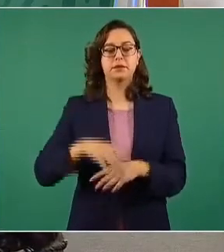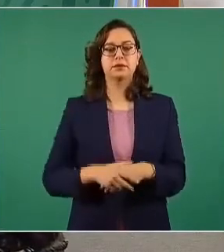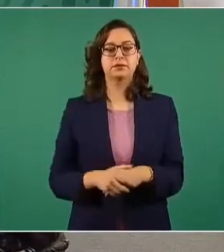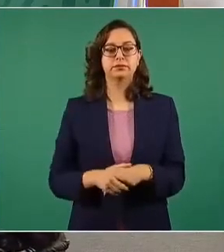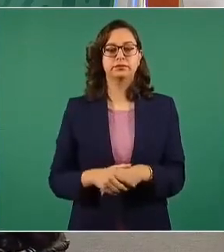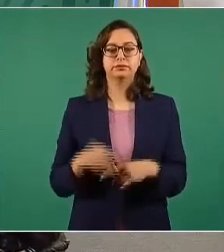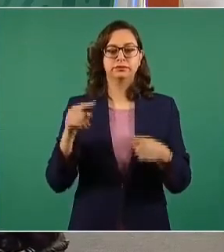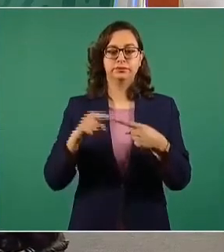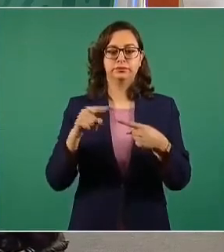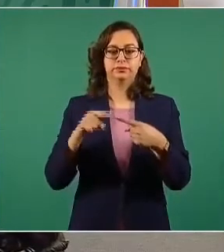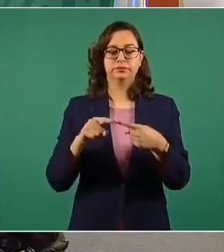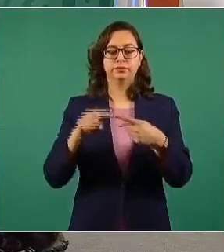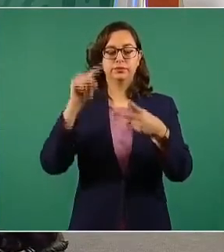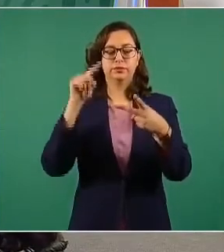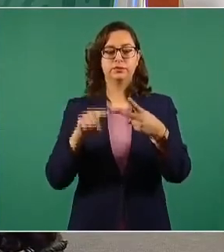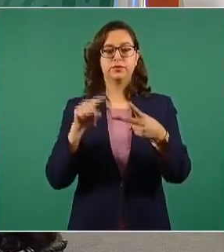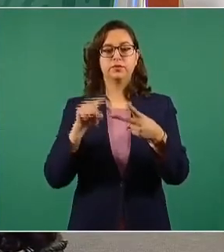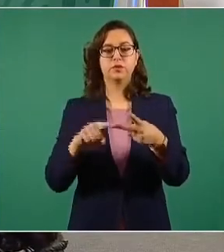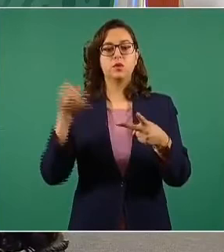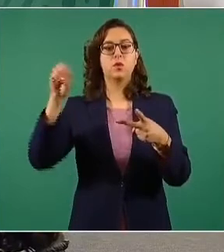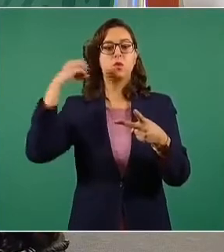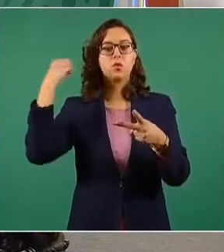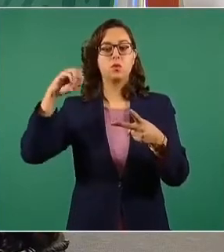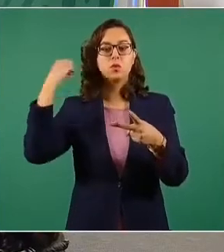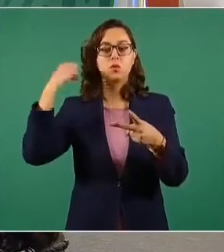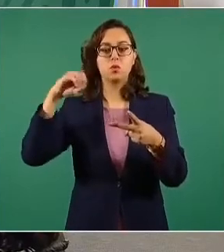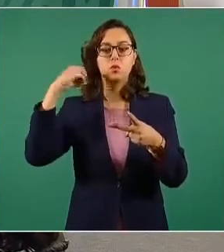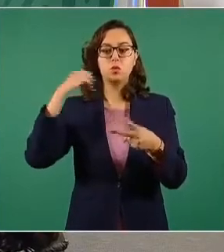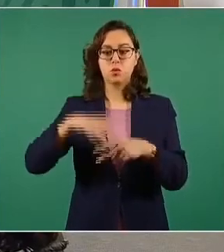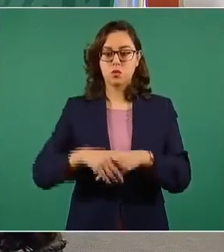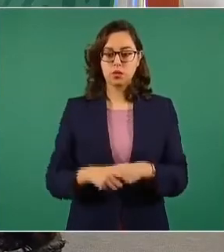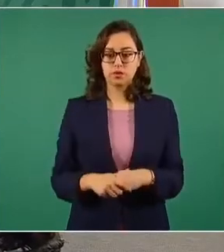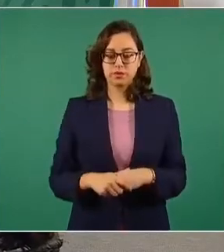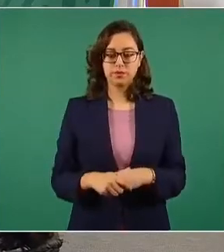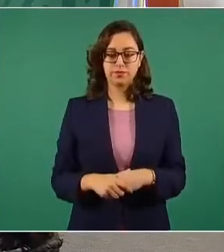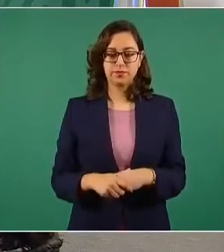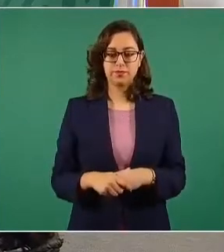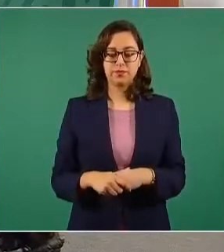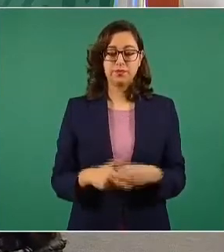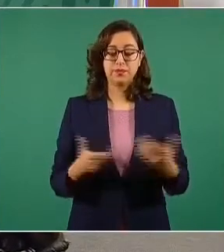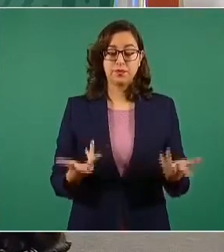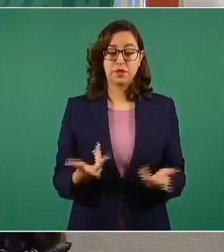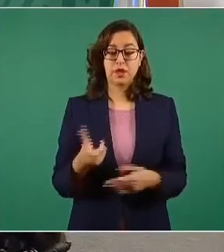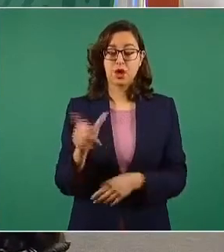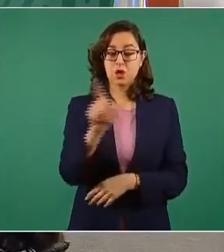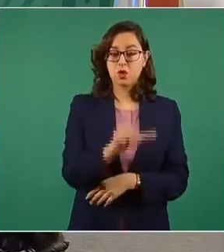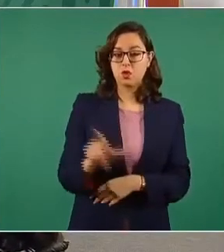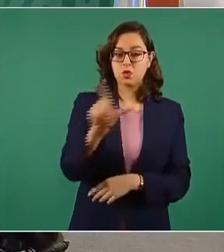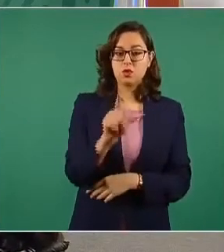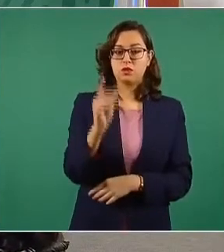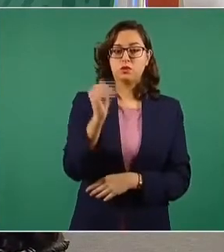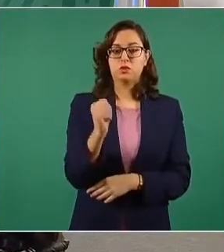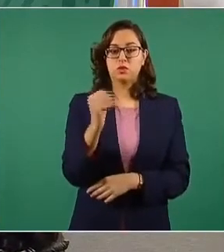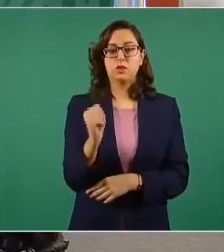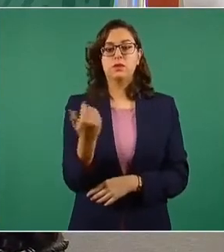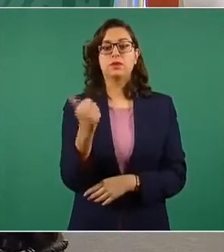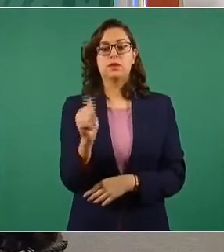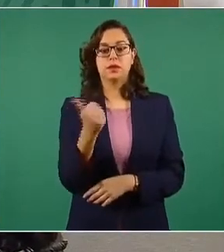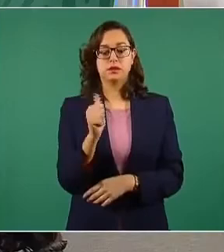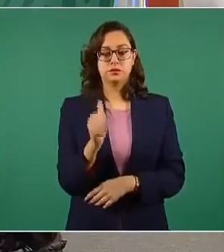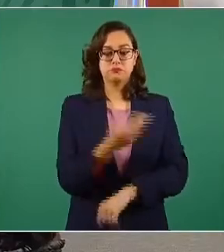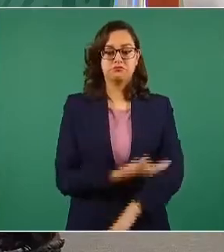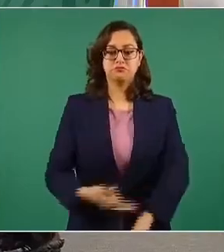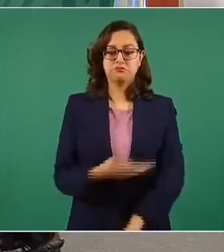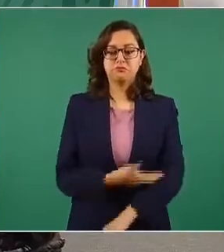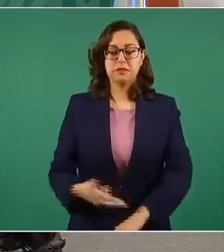1, y la ruta 2 hacia Oaxaca. El lunes 9 de agosto se hicieron, se organizaron cinco